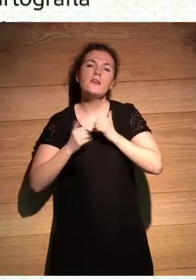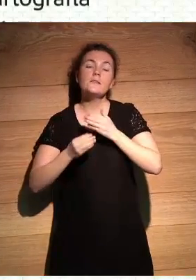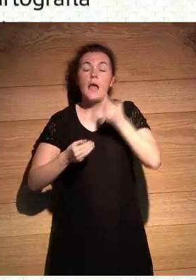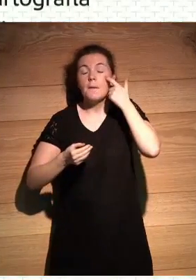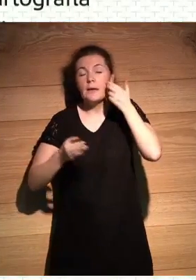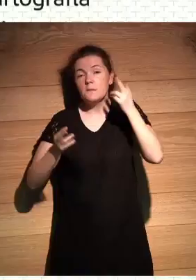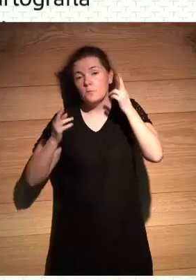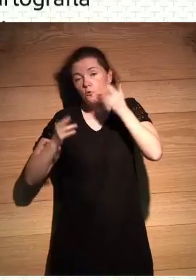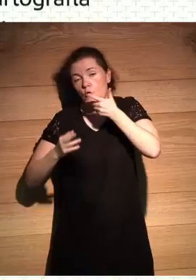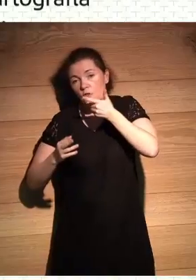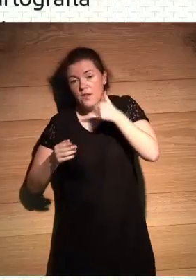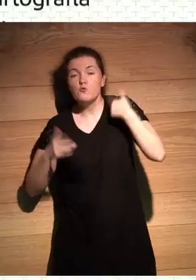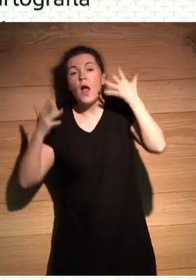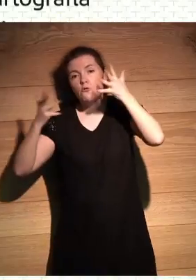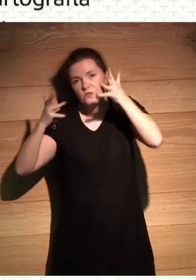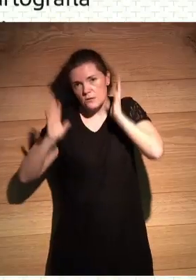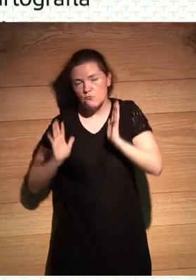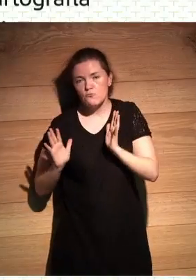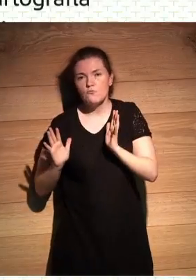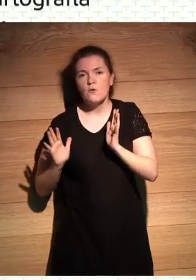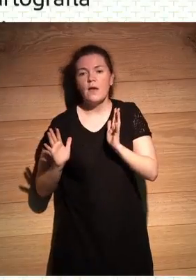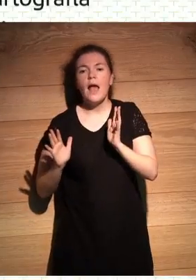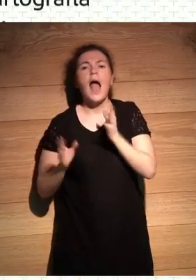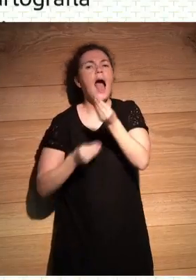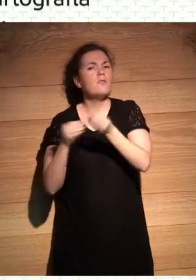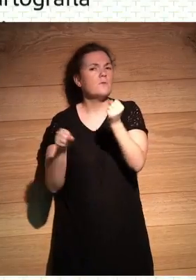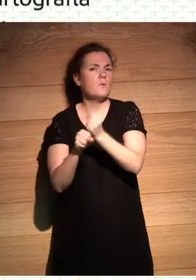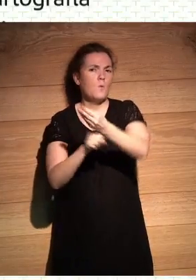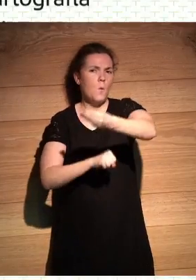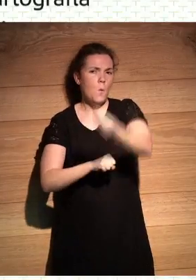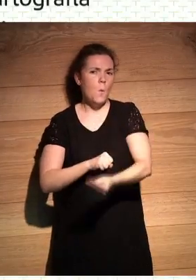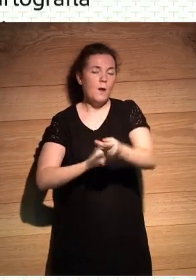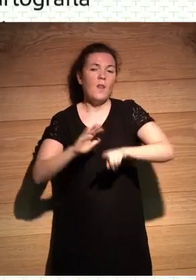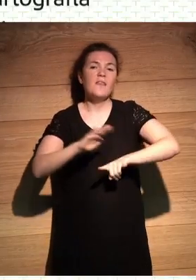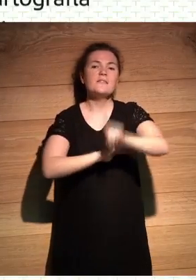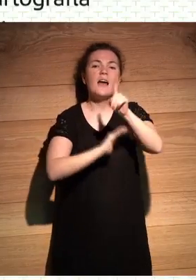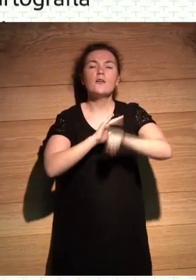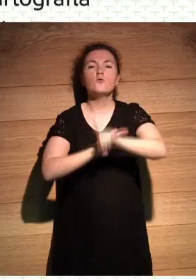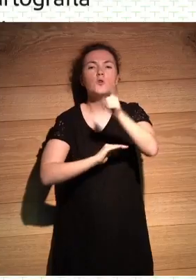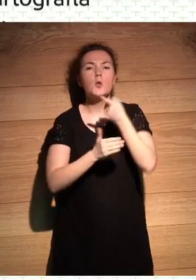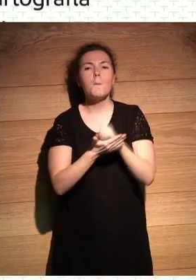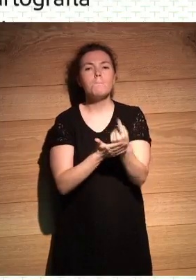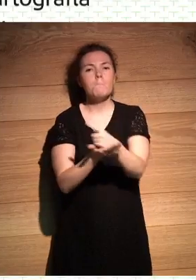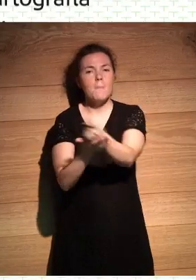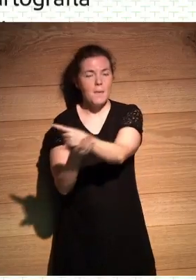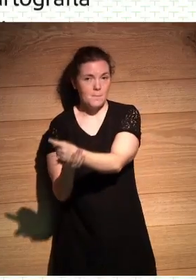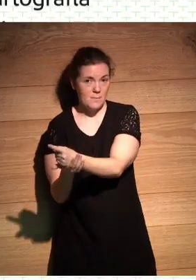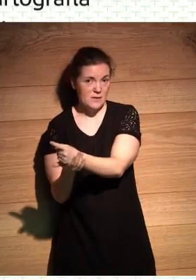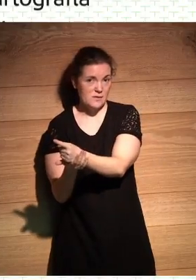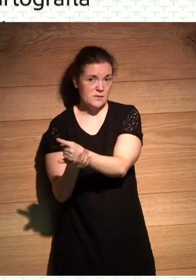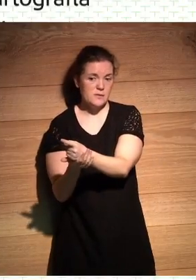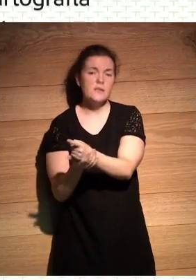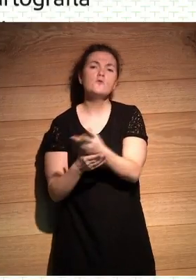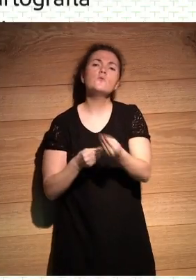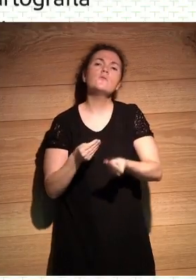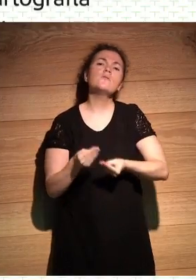espero que los conozcáis y si no, os lo recomendamos mucho, hacen un magnífico trabajo desarrollando mapas sobre obras literarias, ellos lo que han hecho con